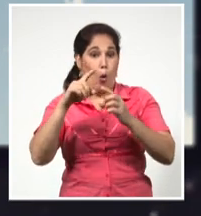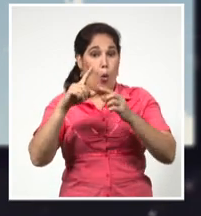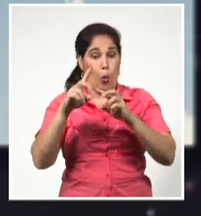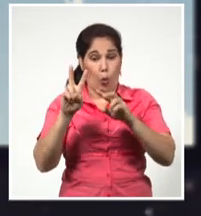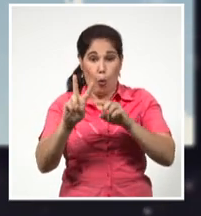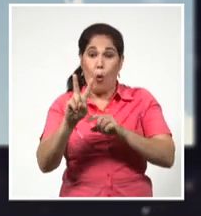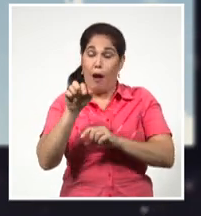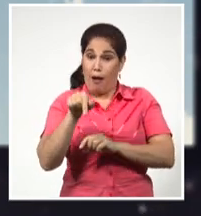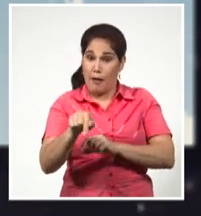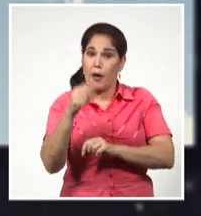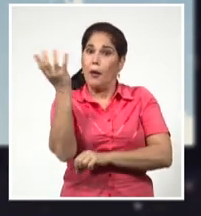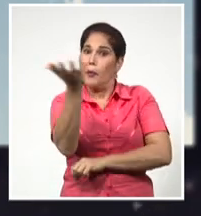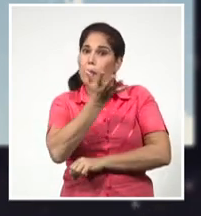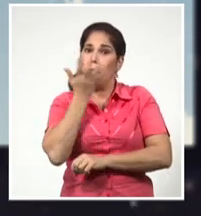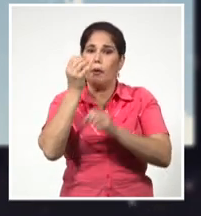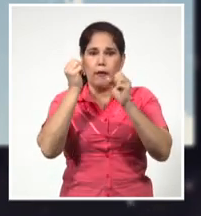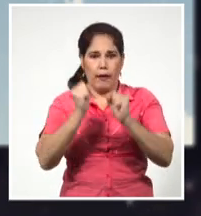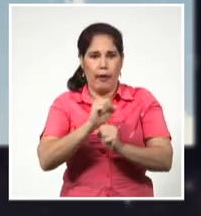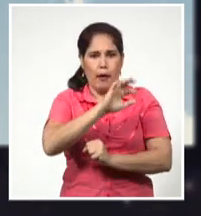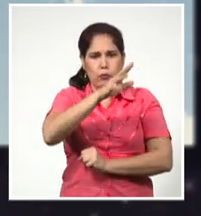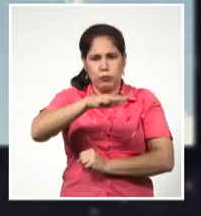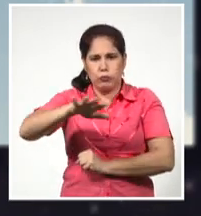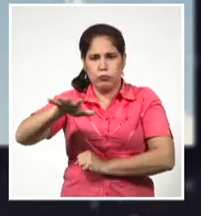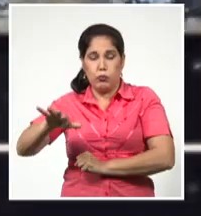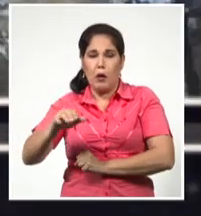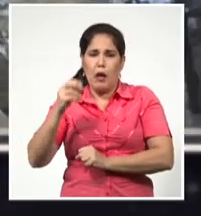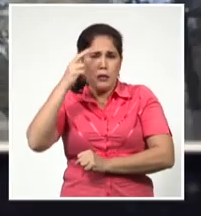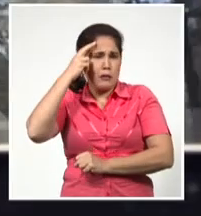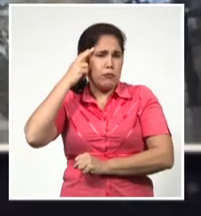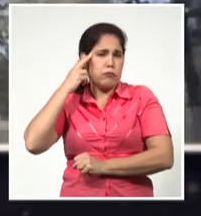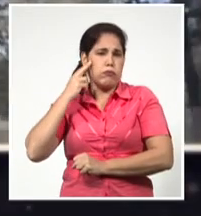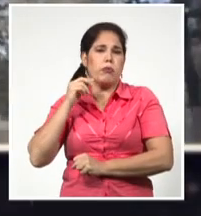permanece en la atmósfera y los océanos durante siglos.